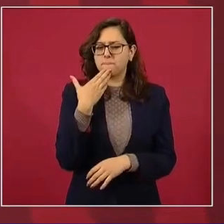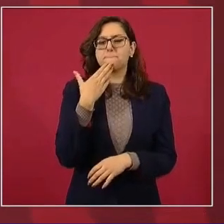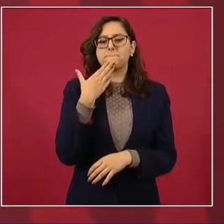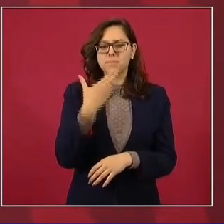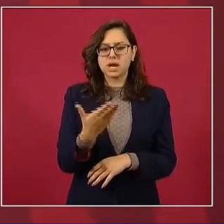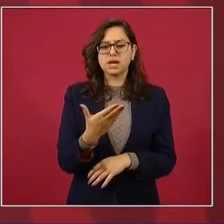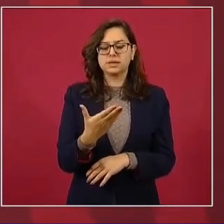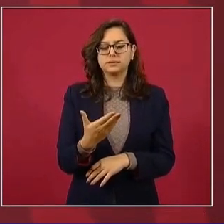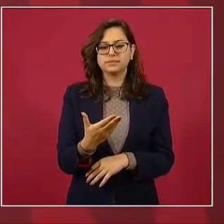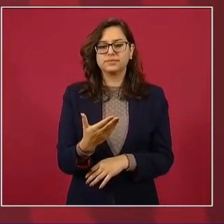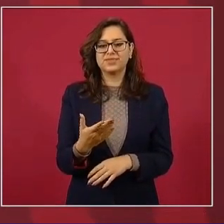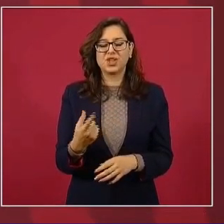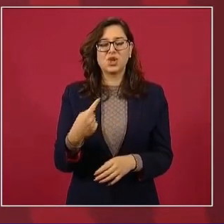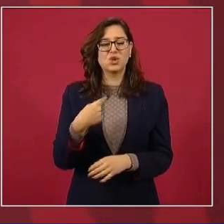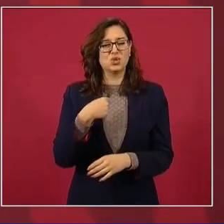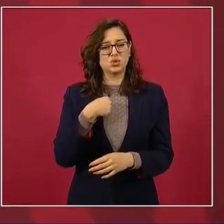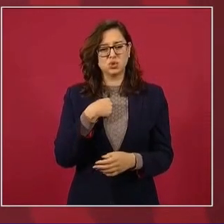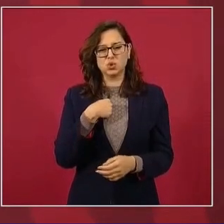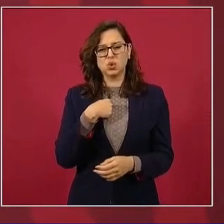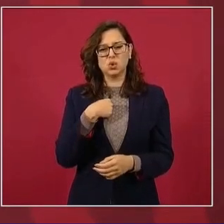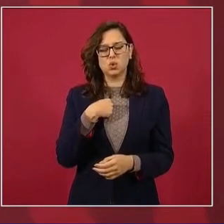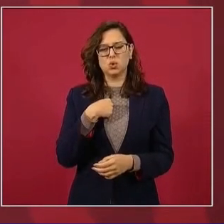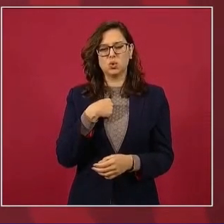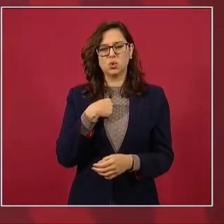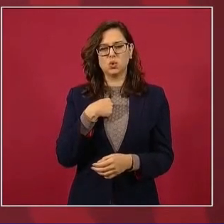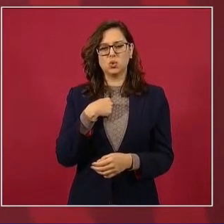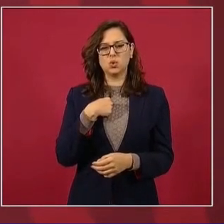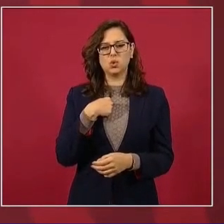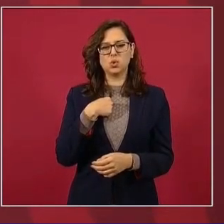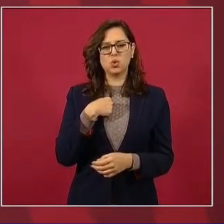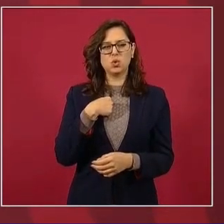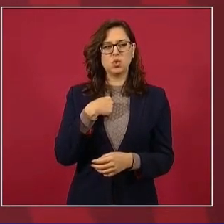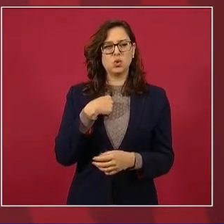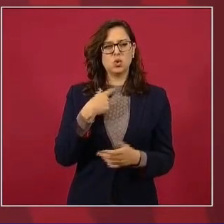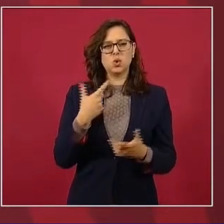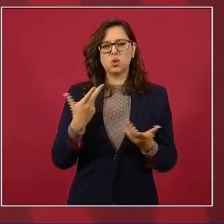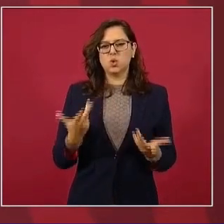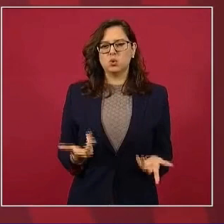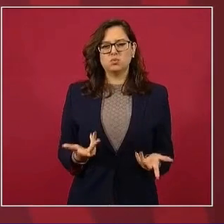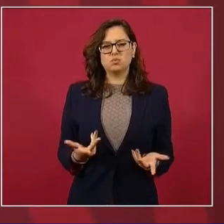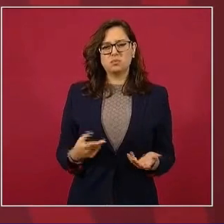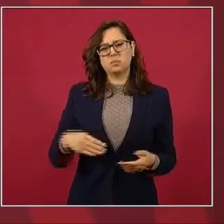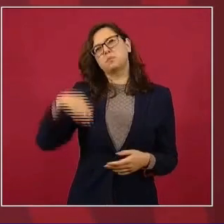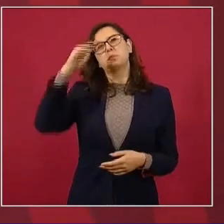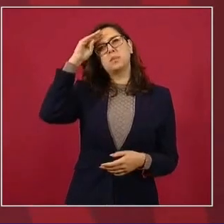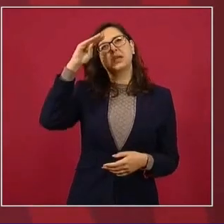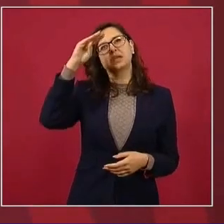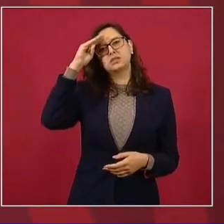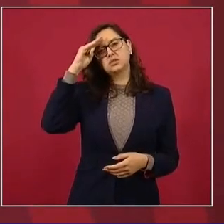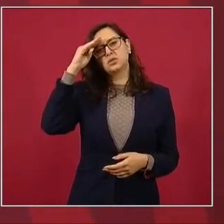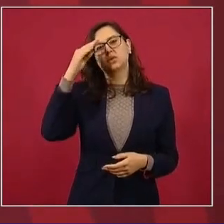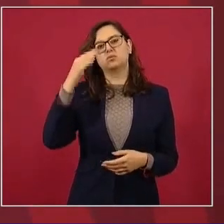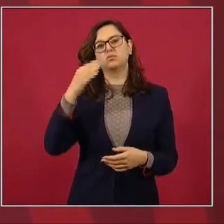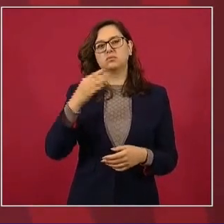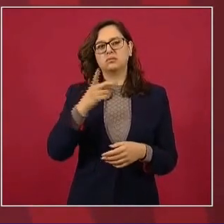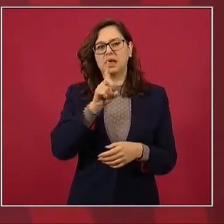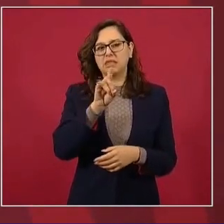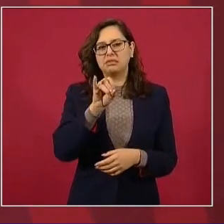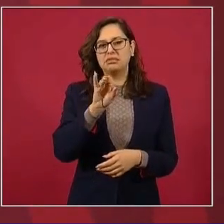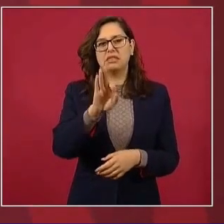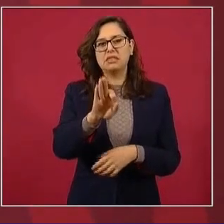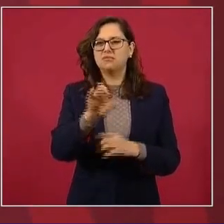se requiera con urgencia la federalización.